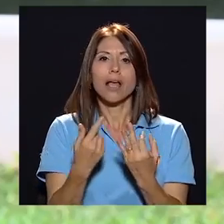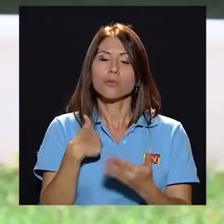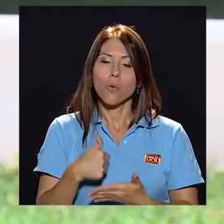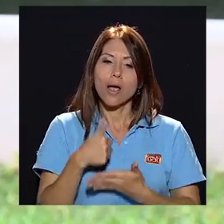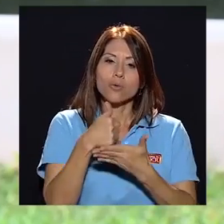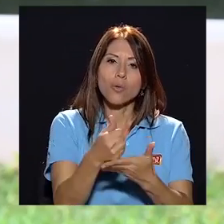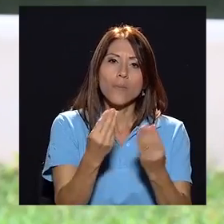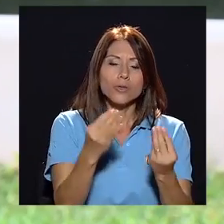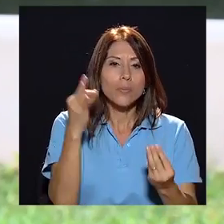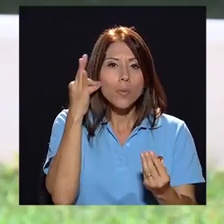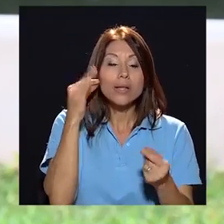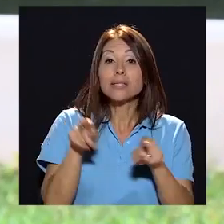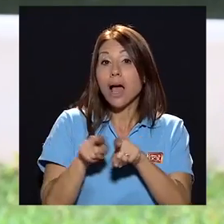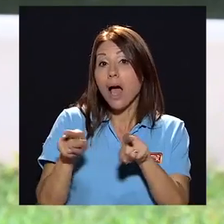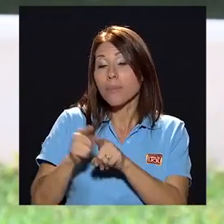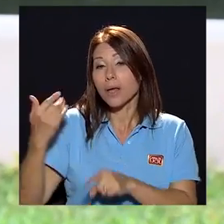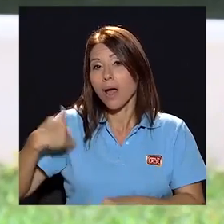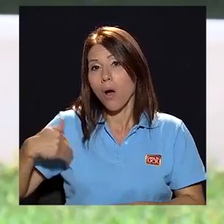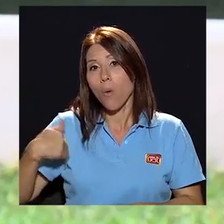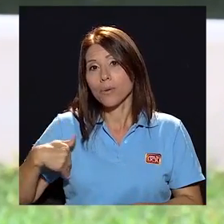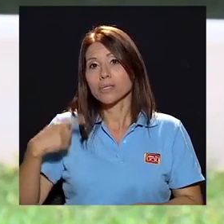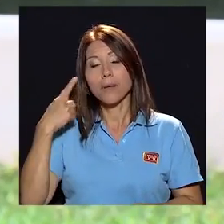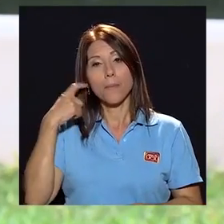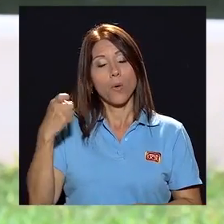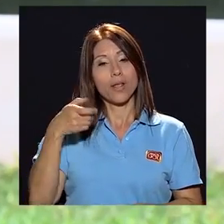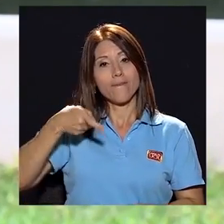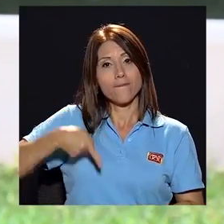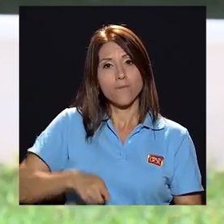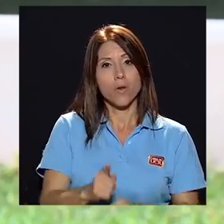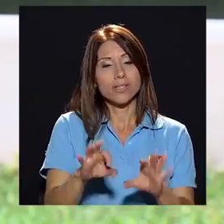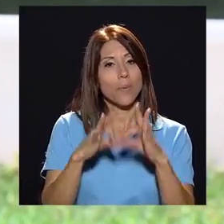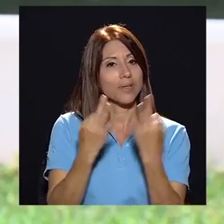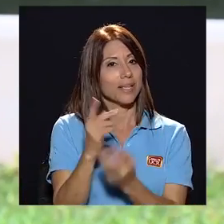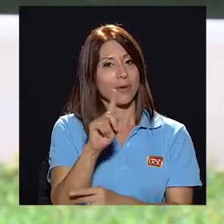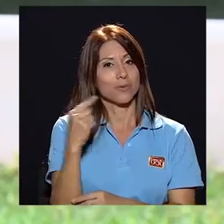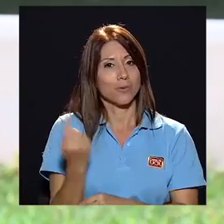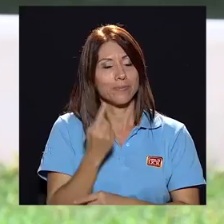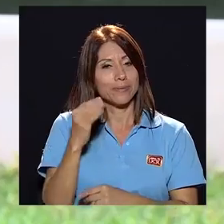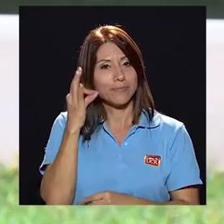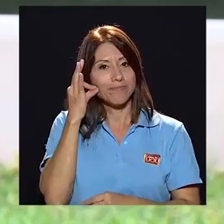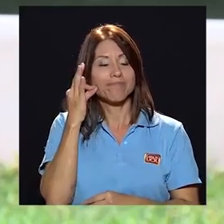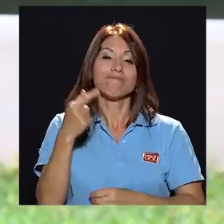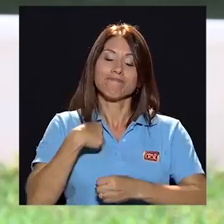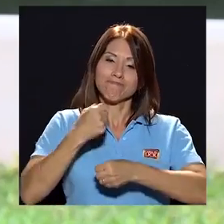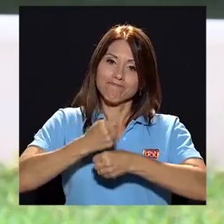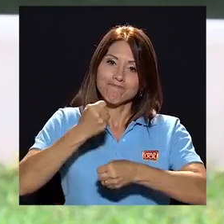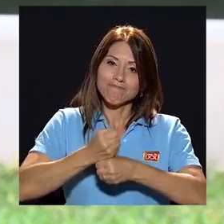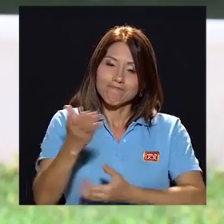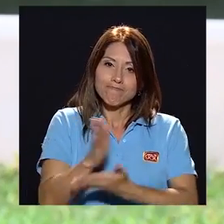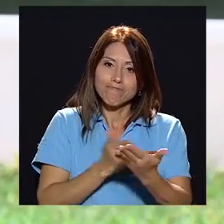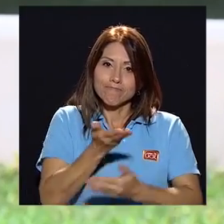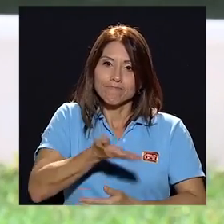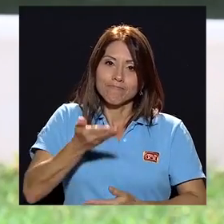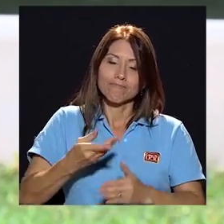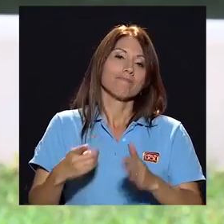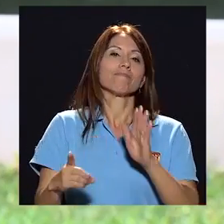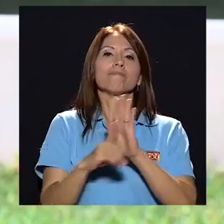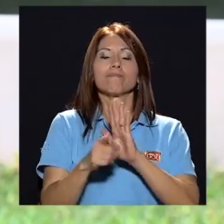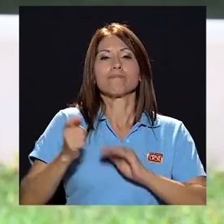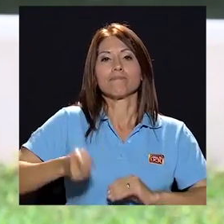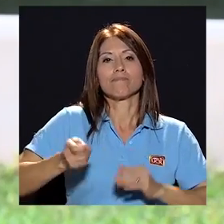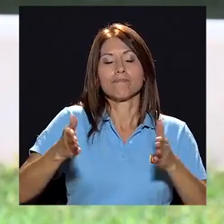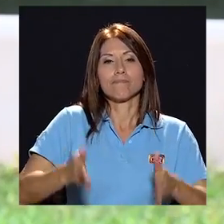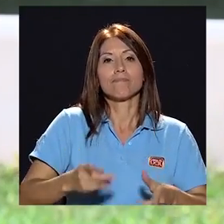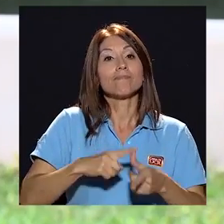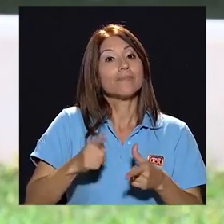sobre este tema a hombres también porque no es solo una cuestión de mujeres este trabajo algunas cuestiones de derecho también entonces